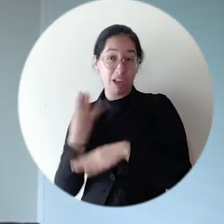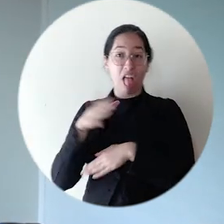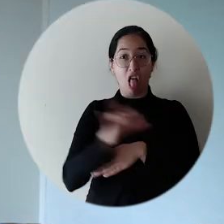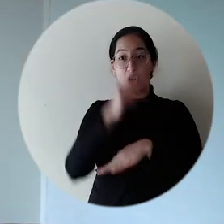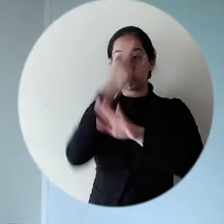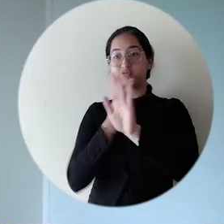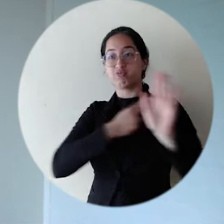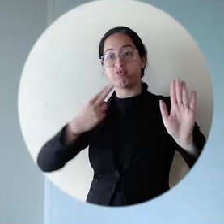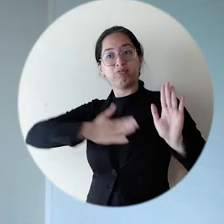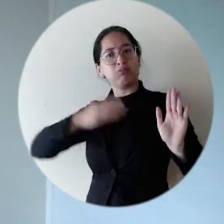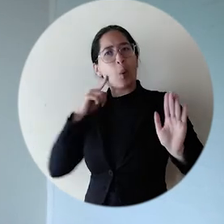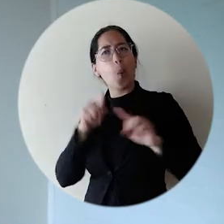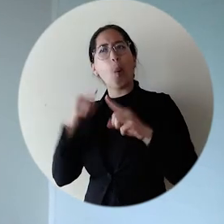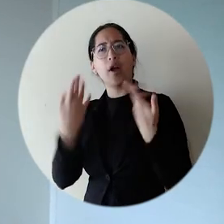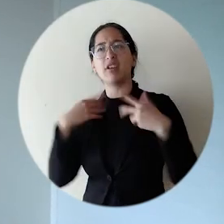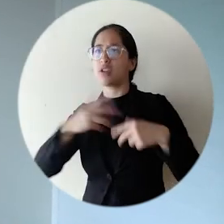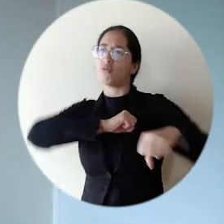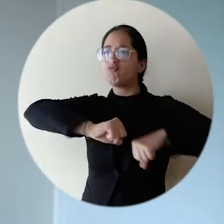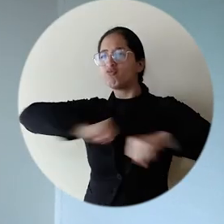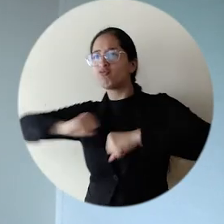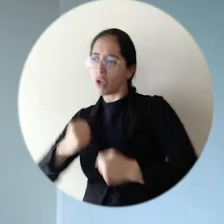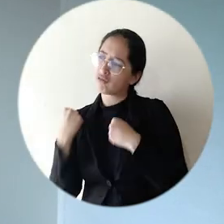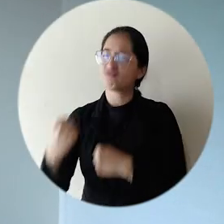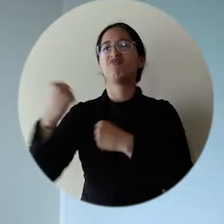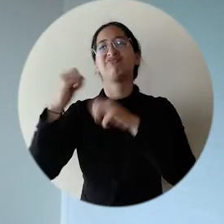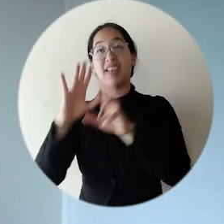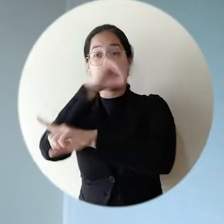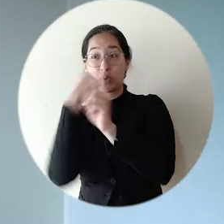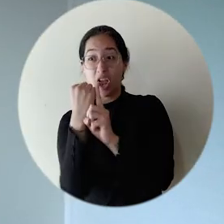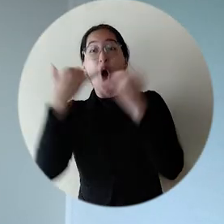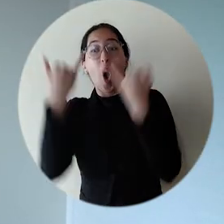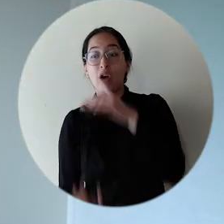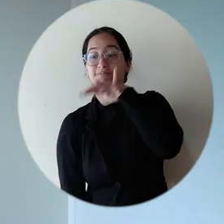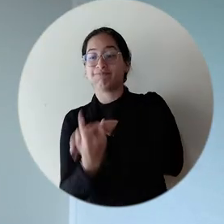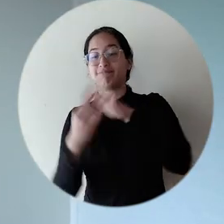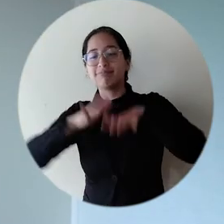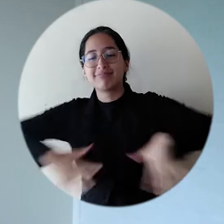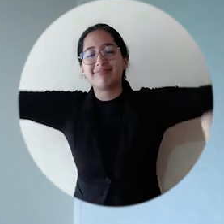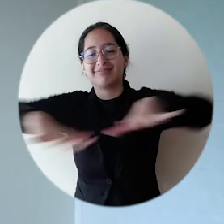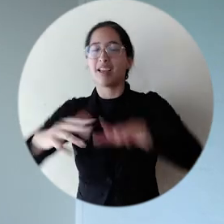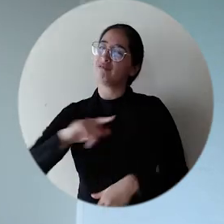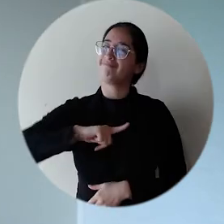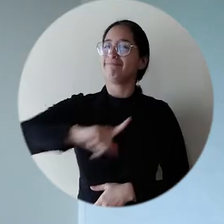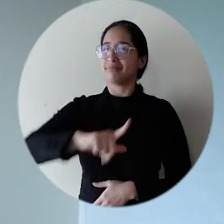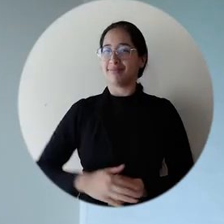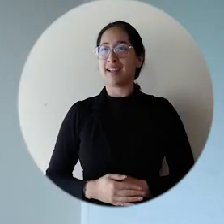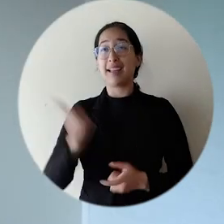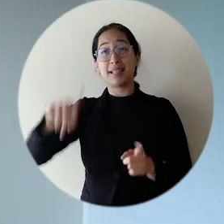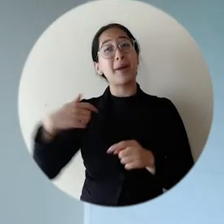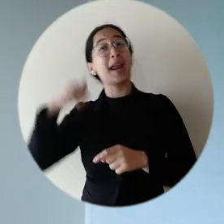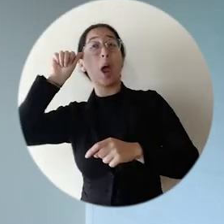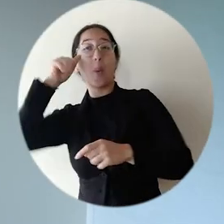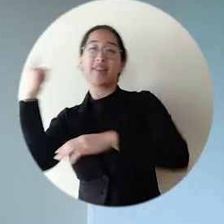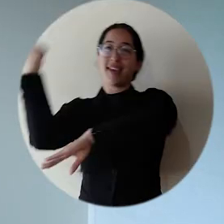hizo con las organizaciones estudiantiles en el marco de la movilización social, hoy estamos inaugurando nuestro centro para el liderazgo,